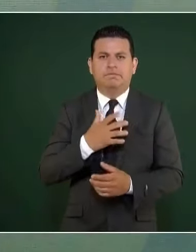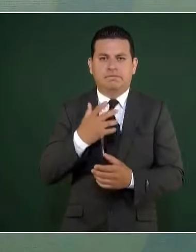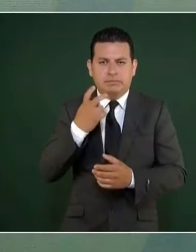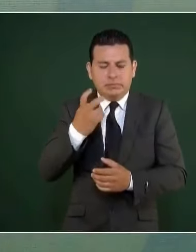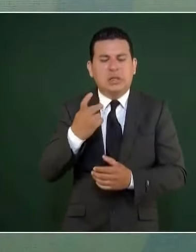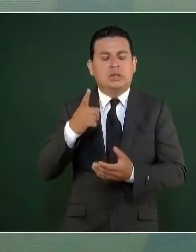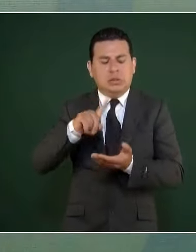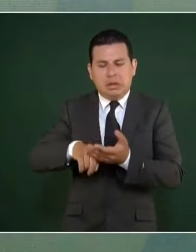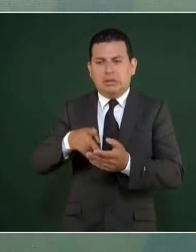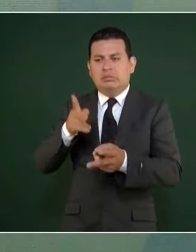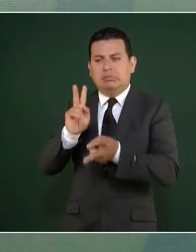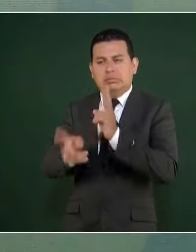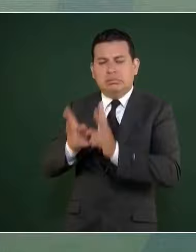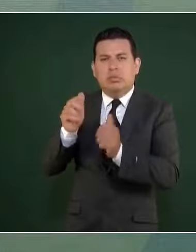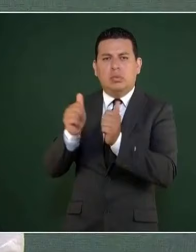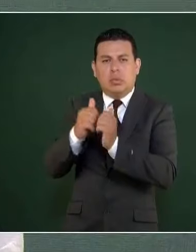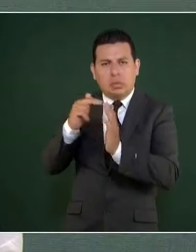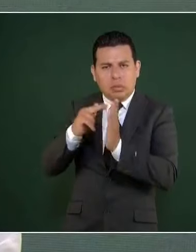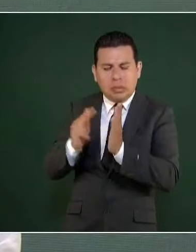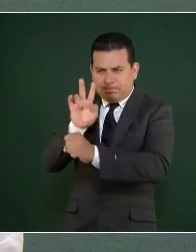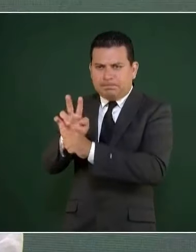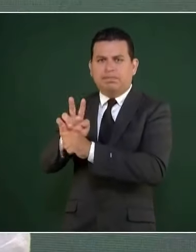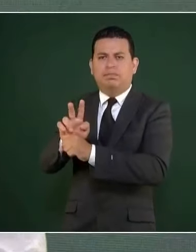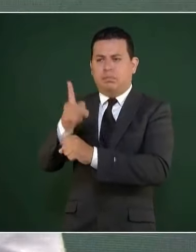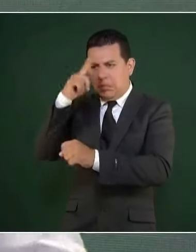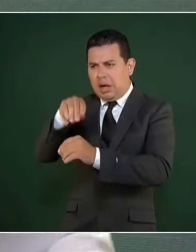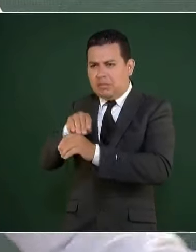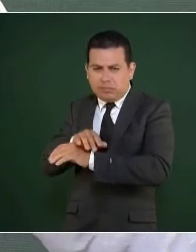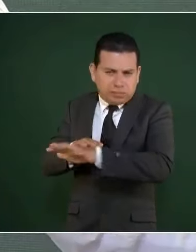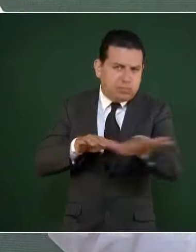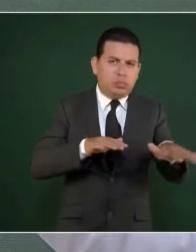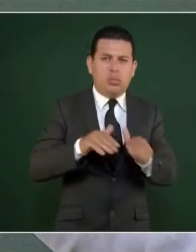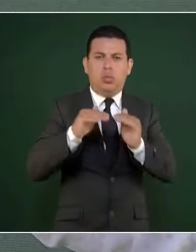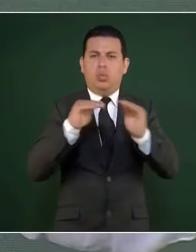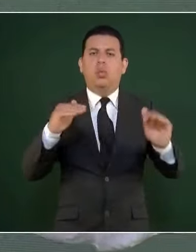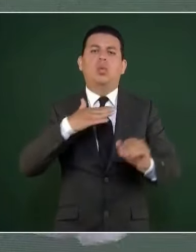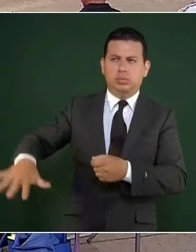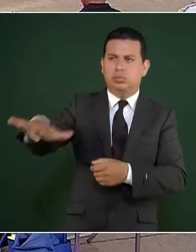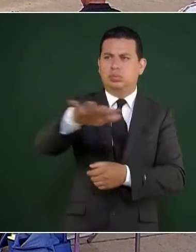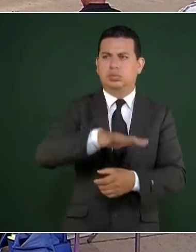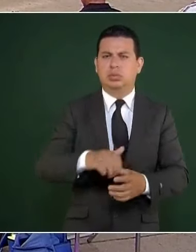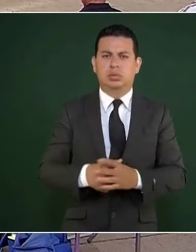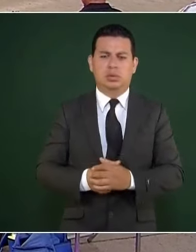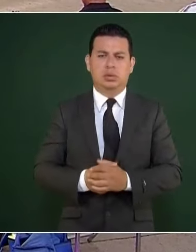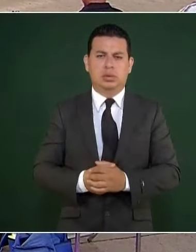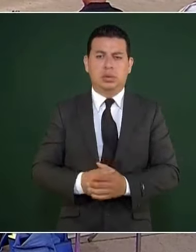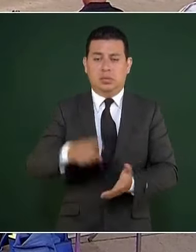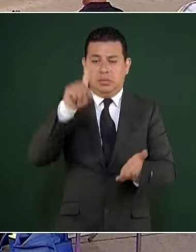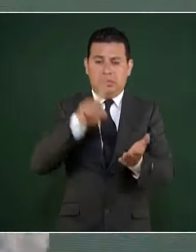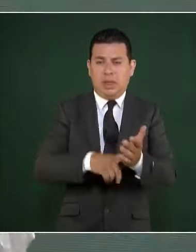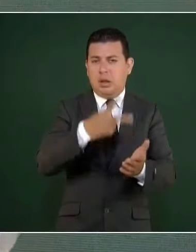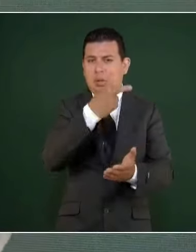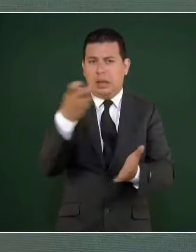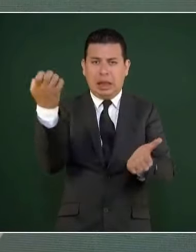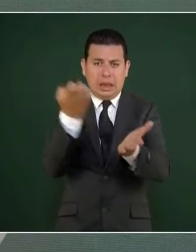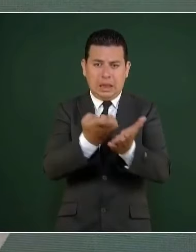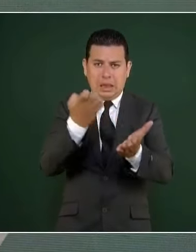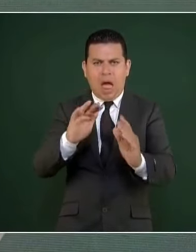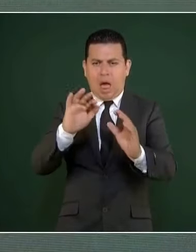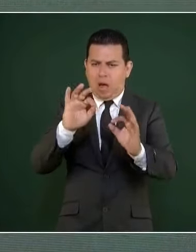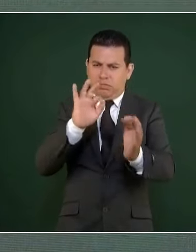un trabajo especial de regularización. Vamos a entregar mil doscientas escrituras, estamos